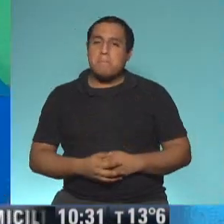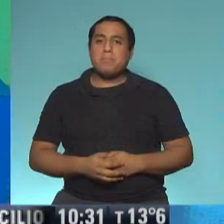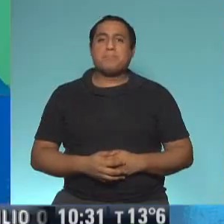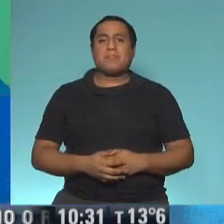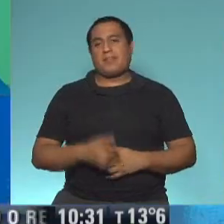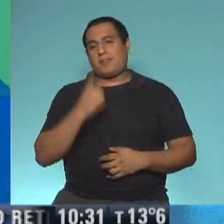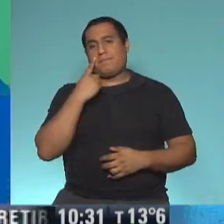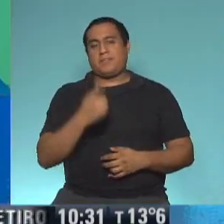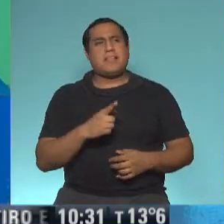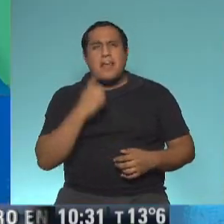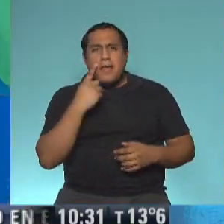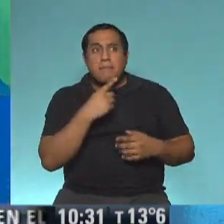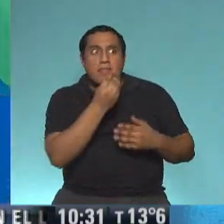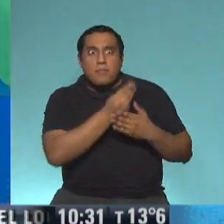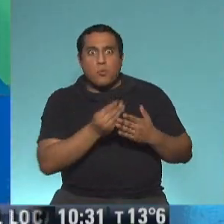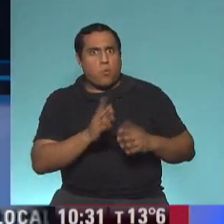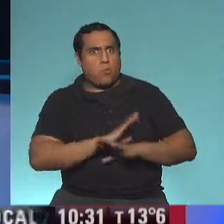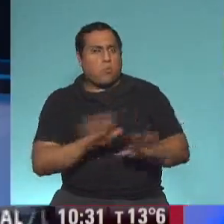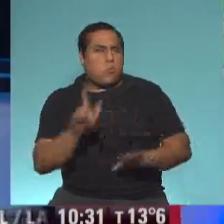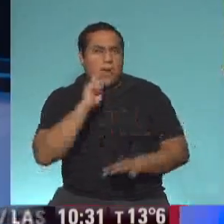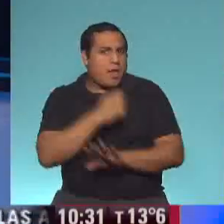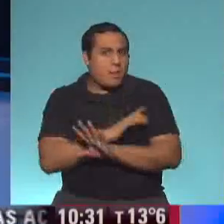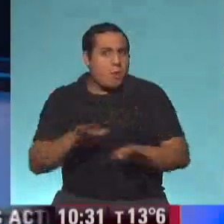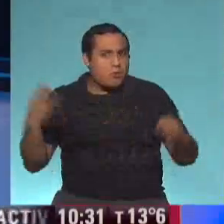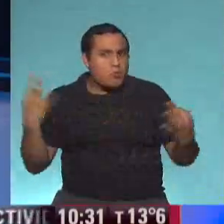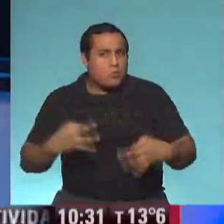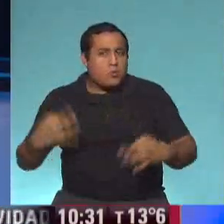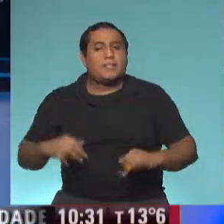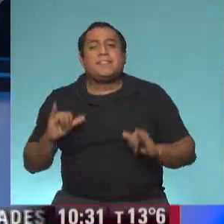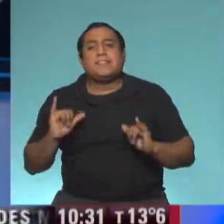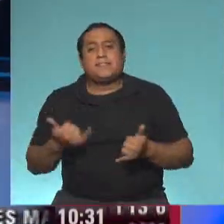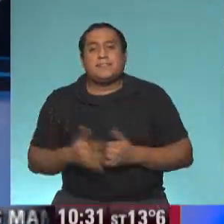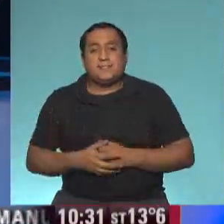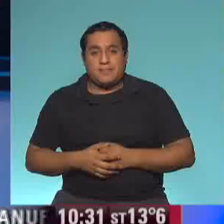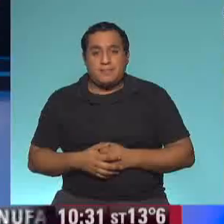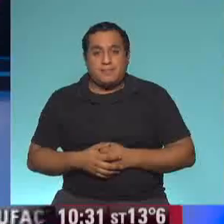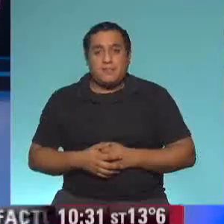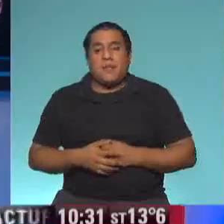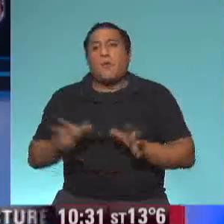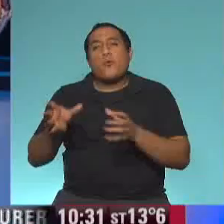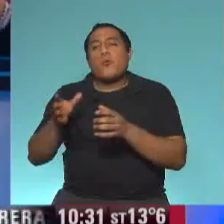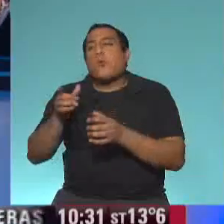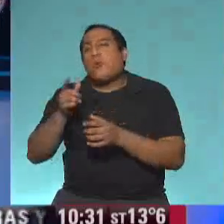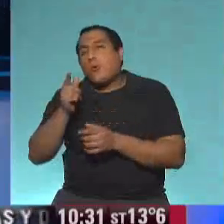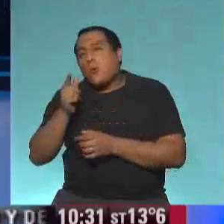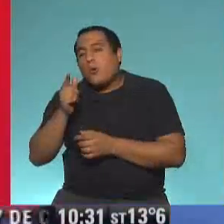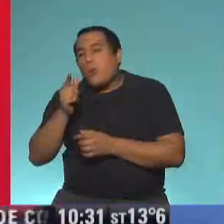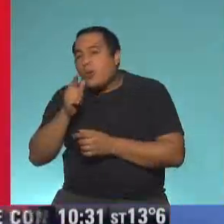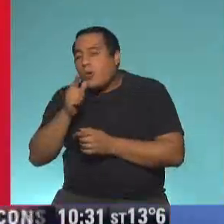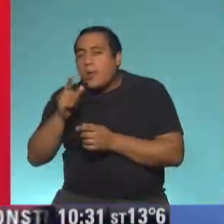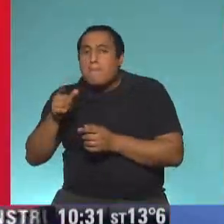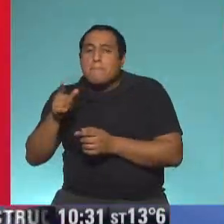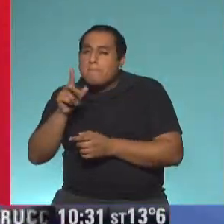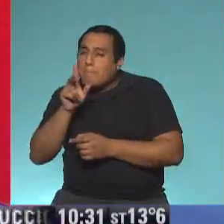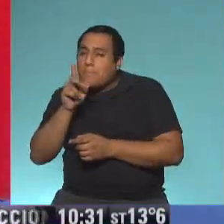lo que son las ilustraciones. Las ilustraciones. Ediciones Membrilla, son una pareja que hace todo